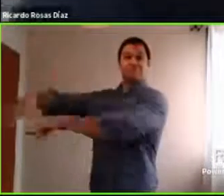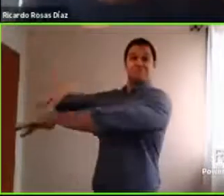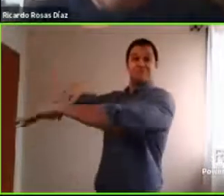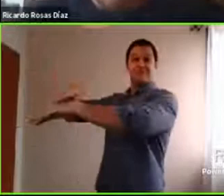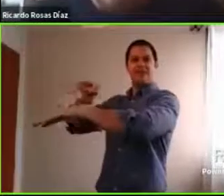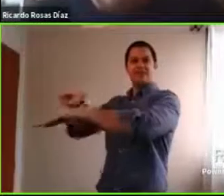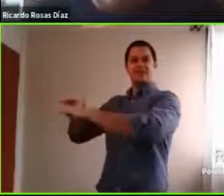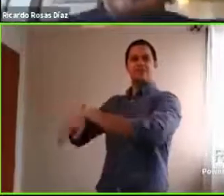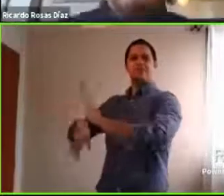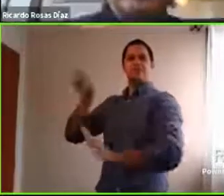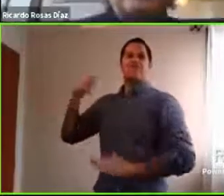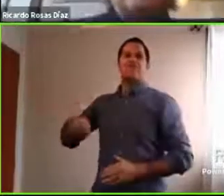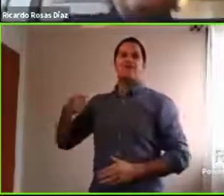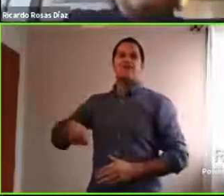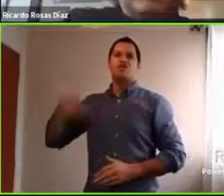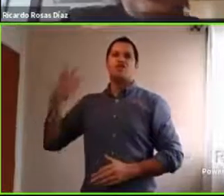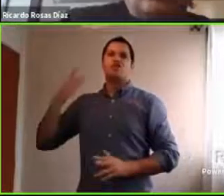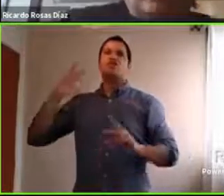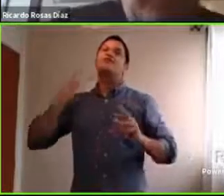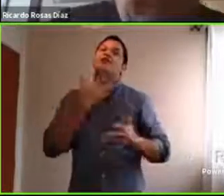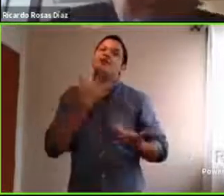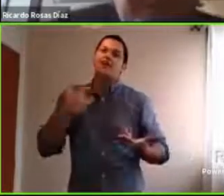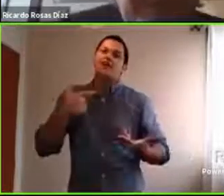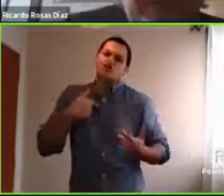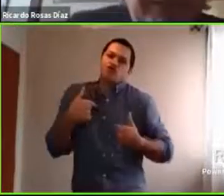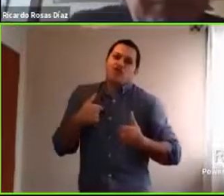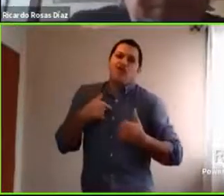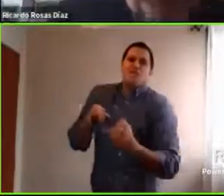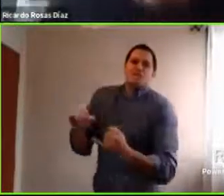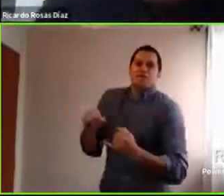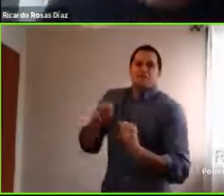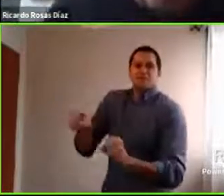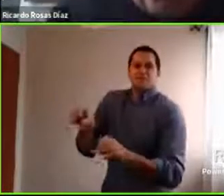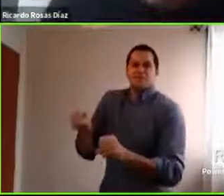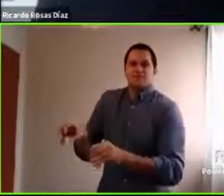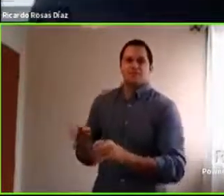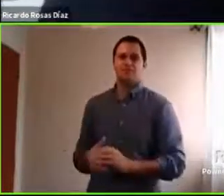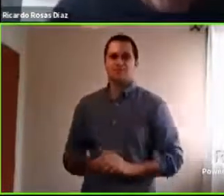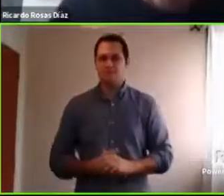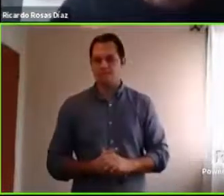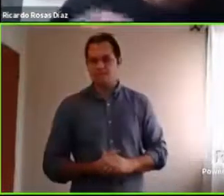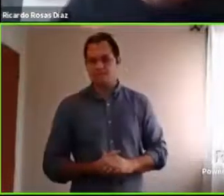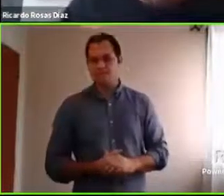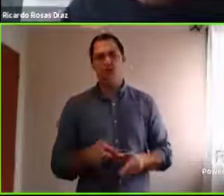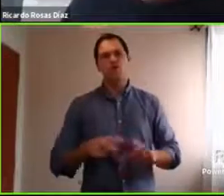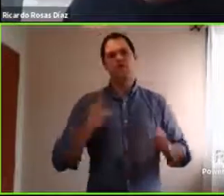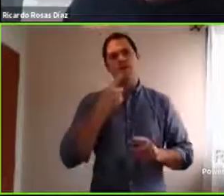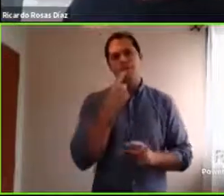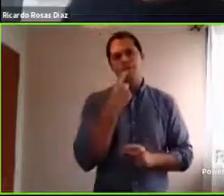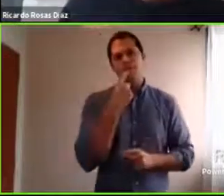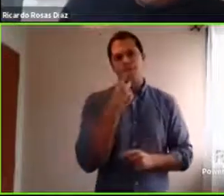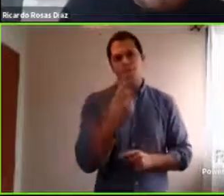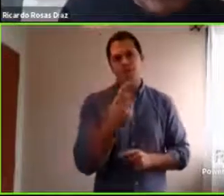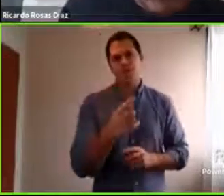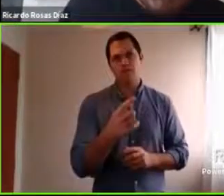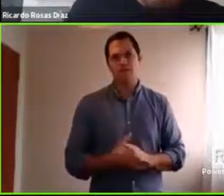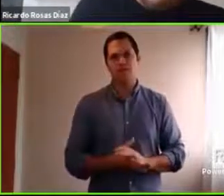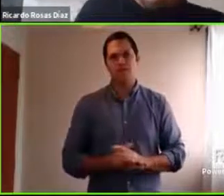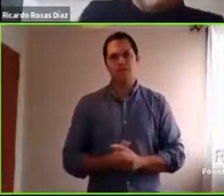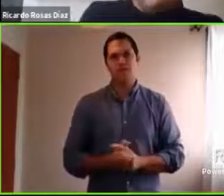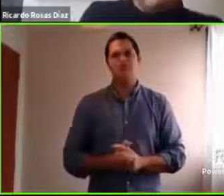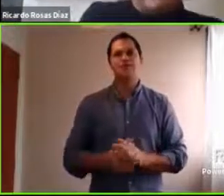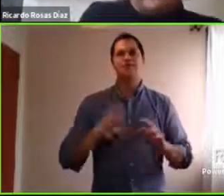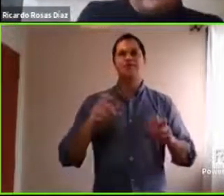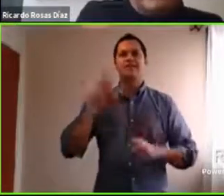Hay una pregunta relacionada con algún tip o consejo en relación a las rutinas